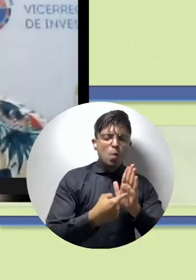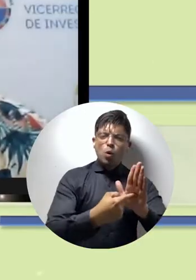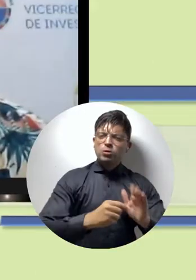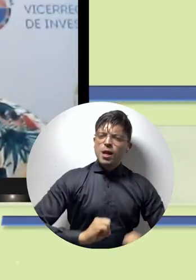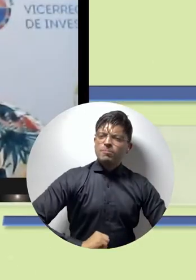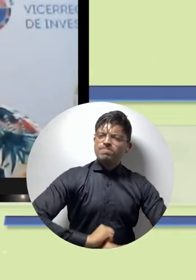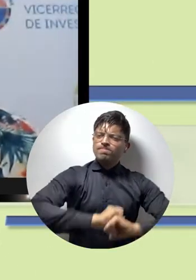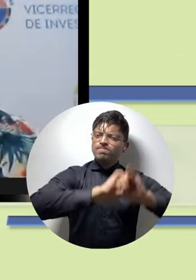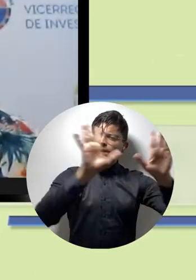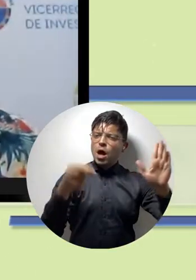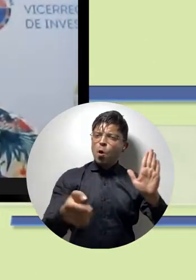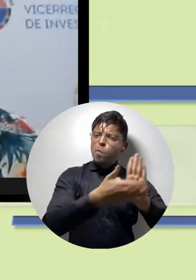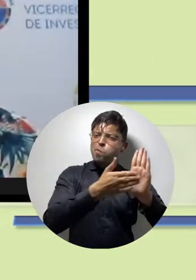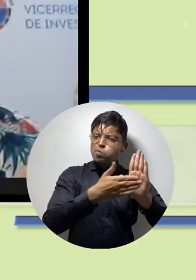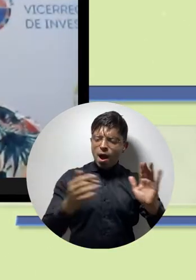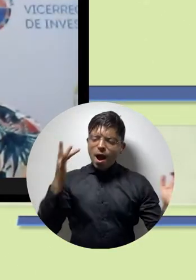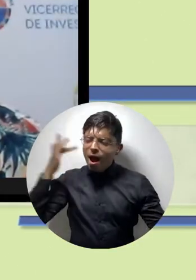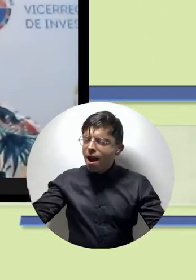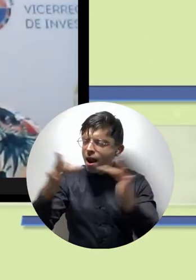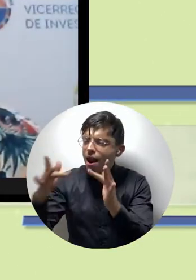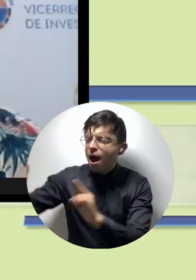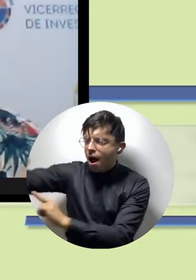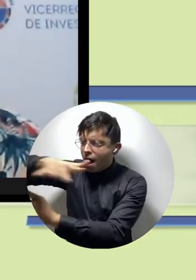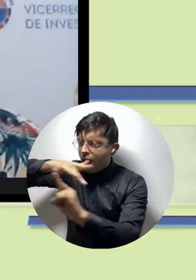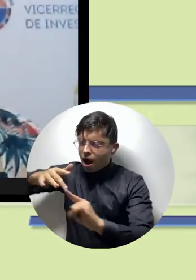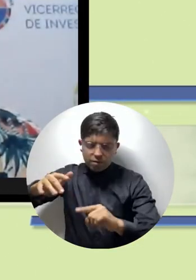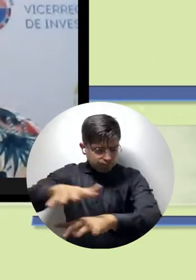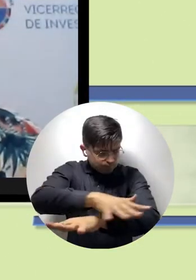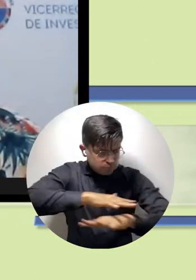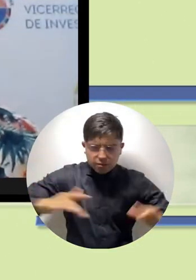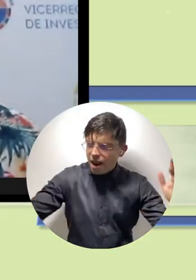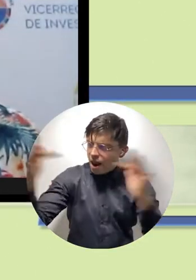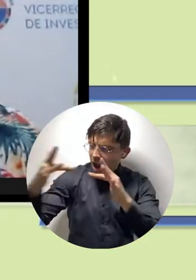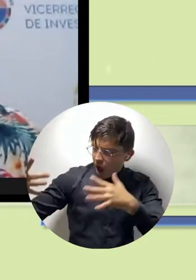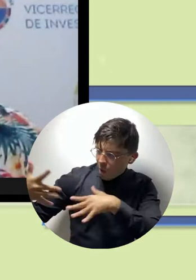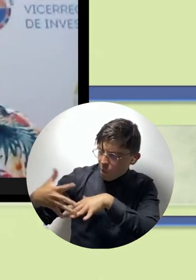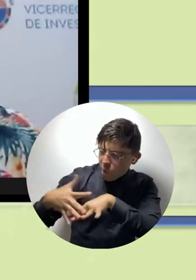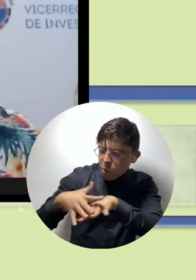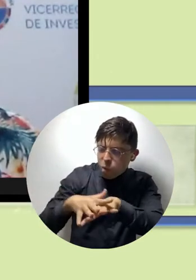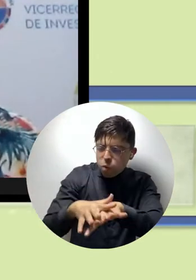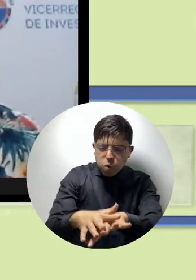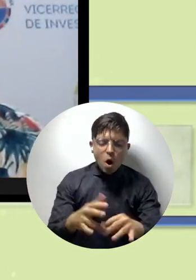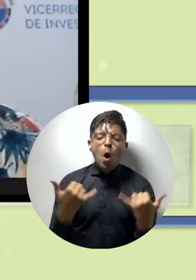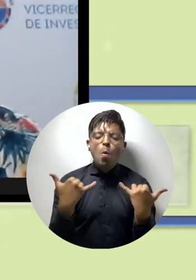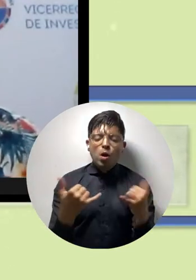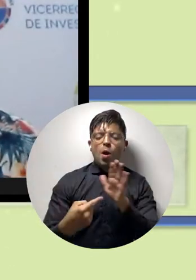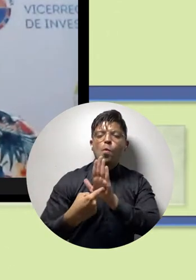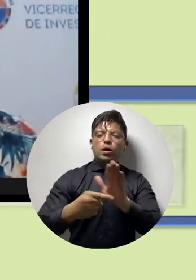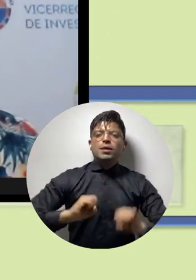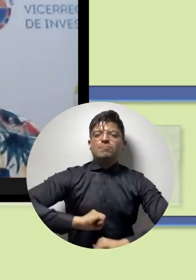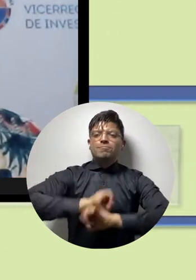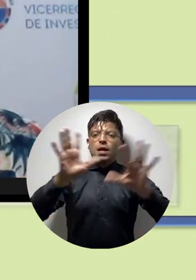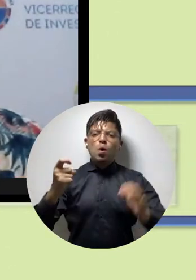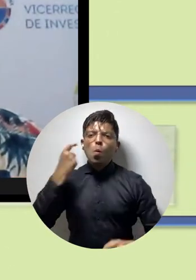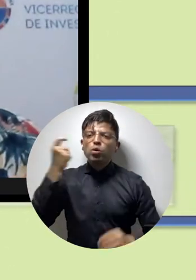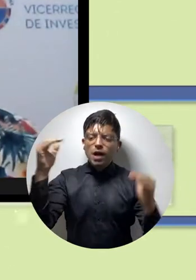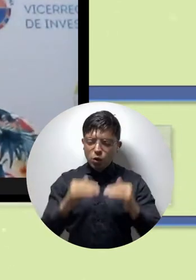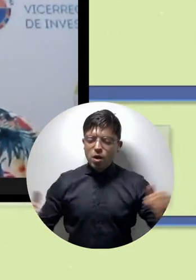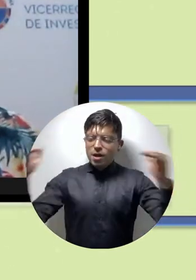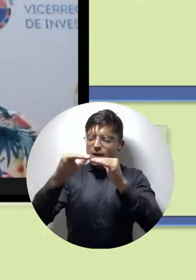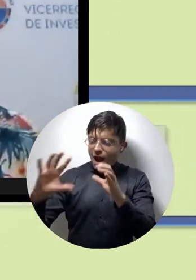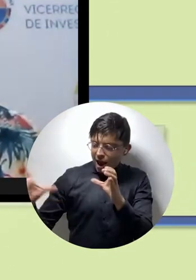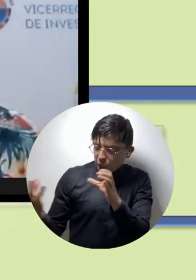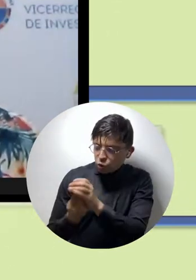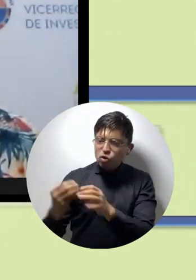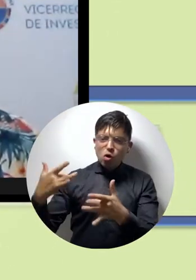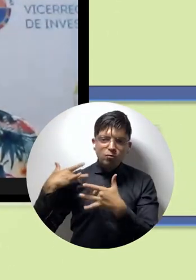hacer evidente que esas relaciones con el entorno y con el territorio estén allí implícitas, buscando la equidad, la